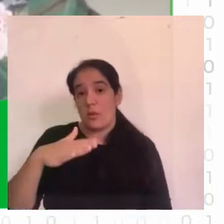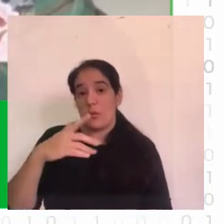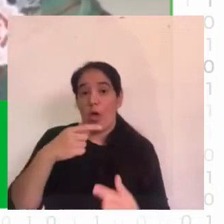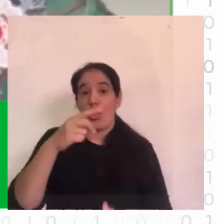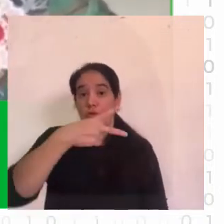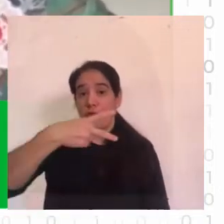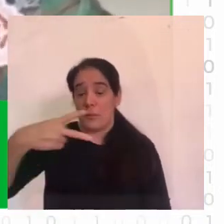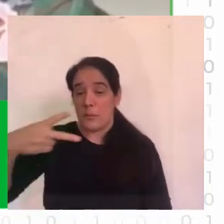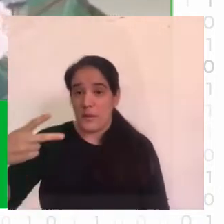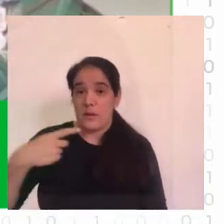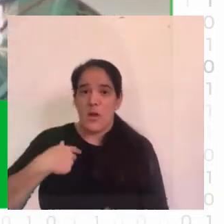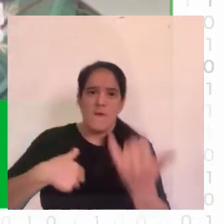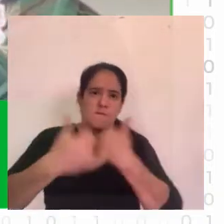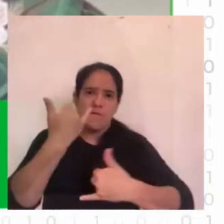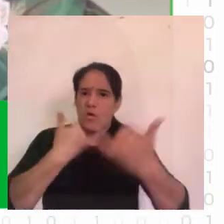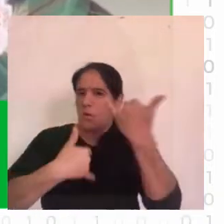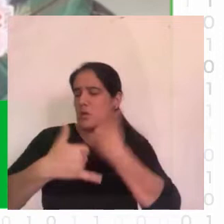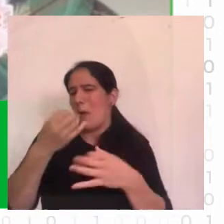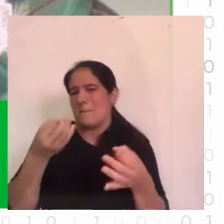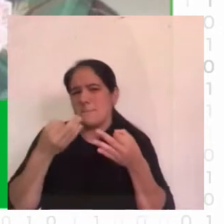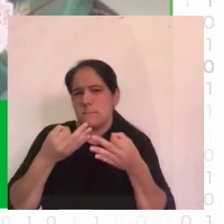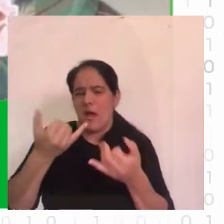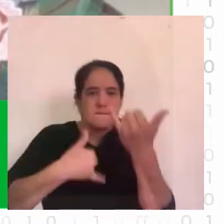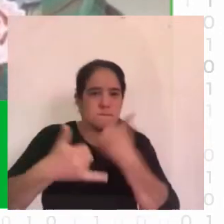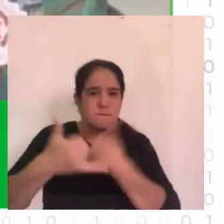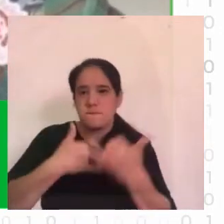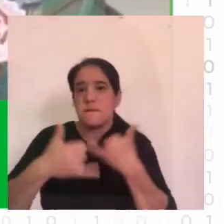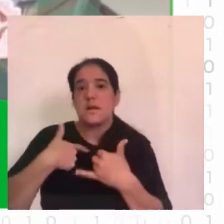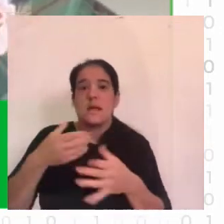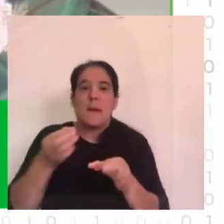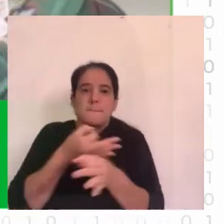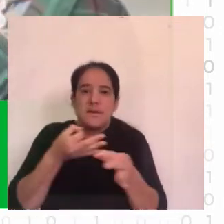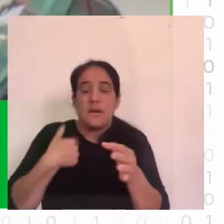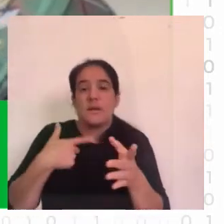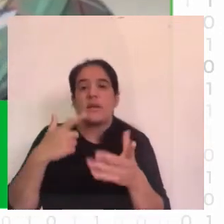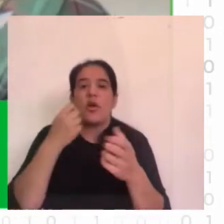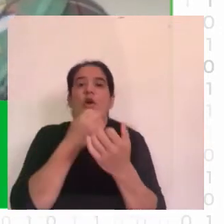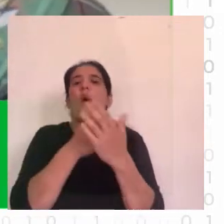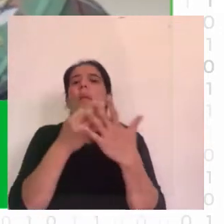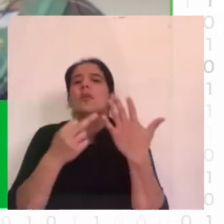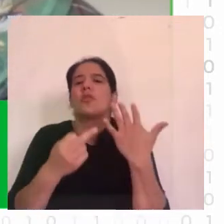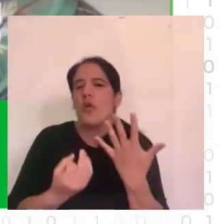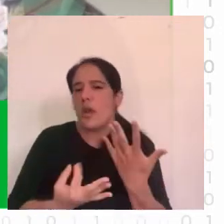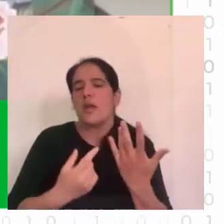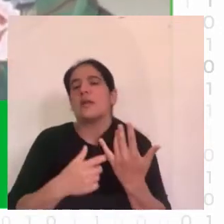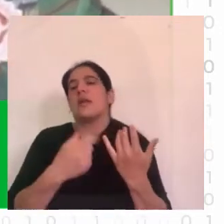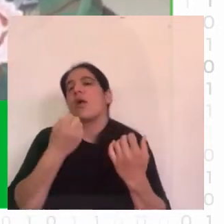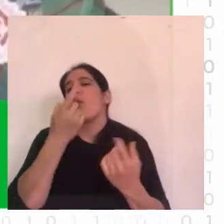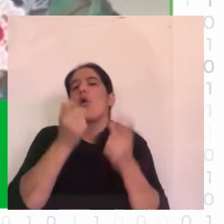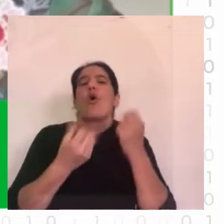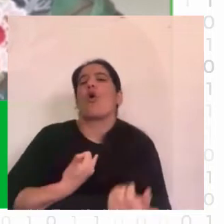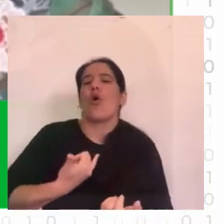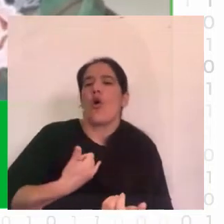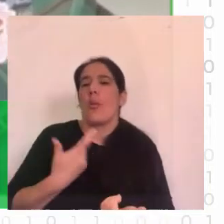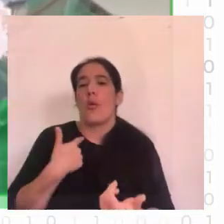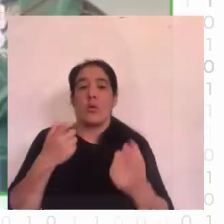magníficos resultados con una demo que con gran precisión contaba a las personas además de ser un sistema escalable y que no necesita la instalación de